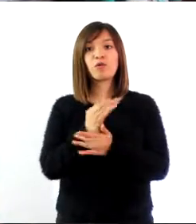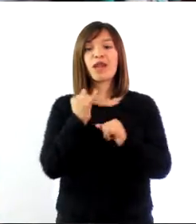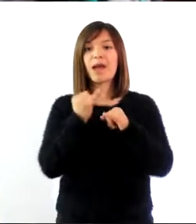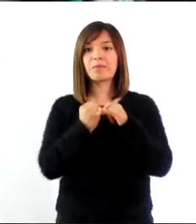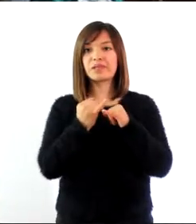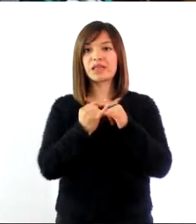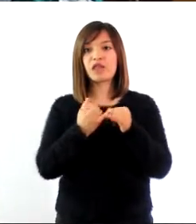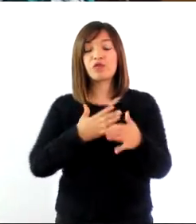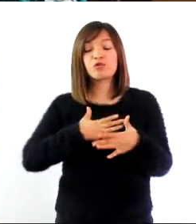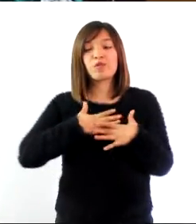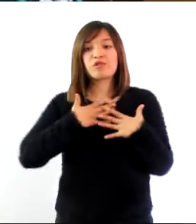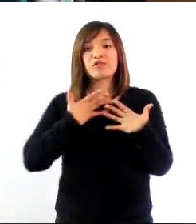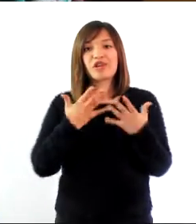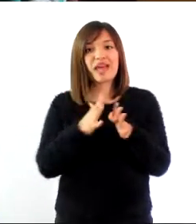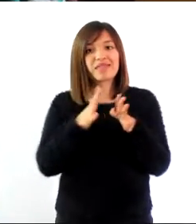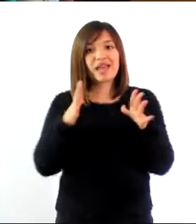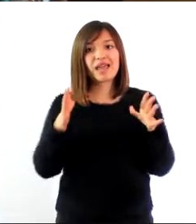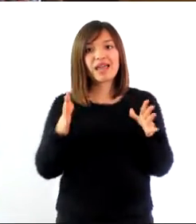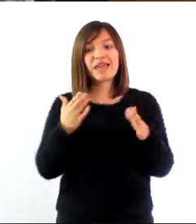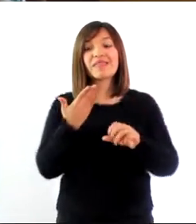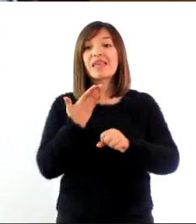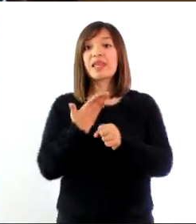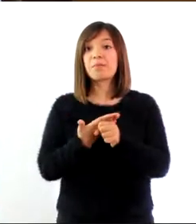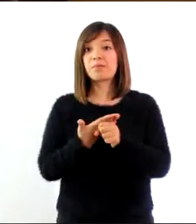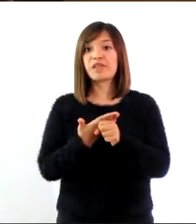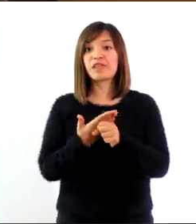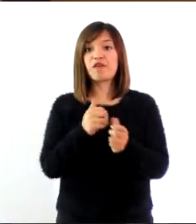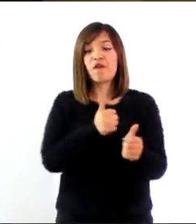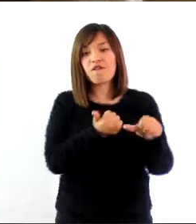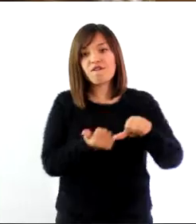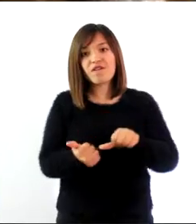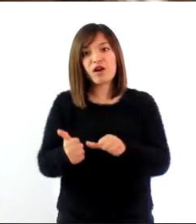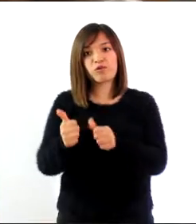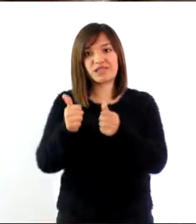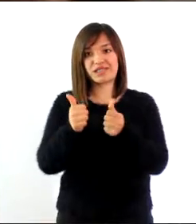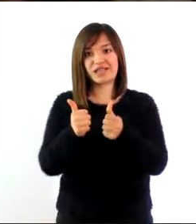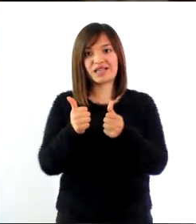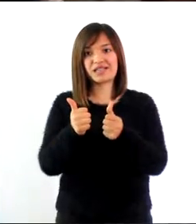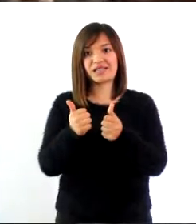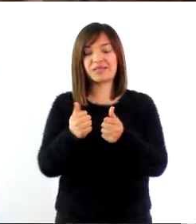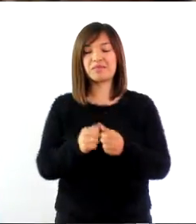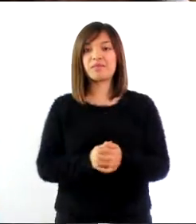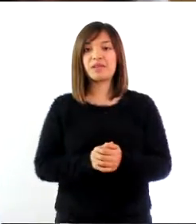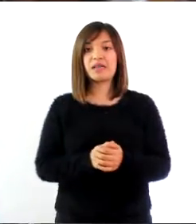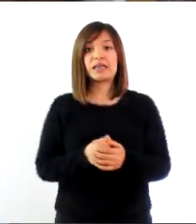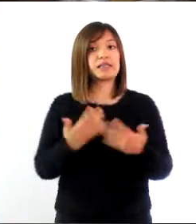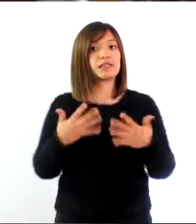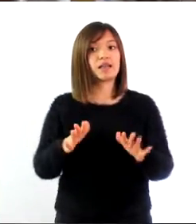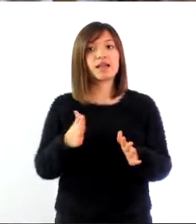grande que pidió bautizarse lo antes posible, pues ella se sentía preparada.